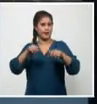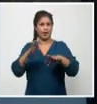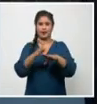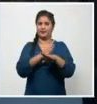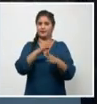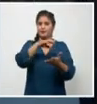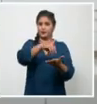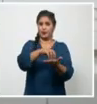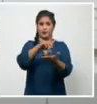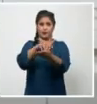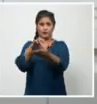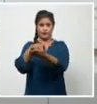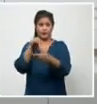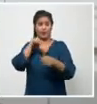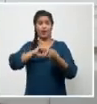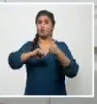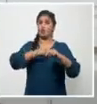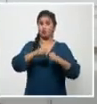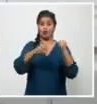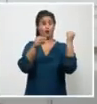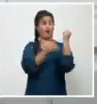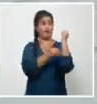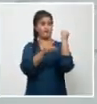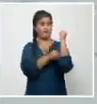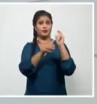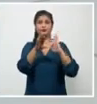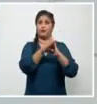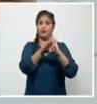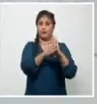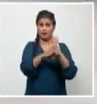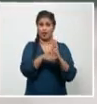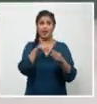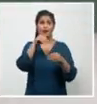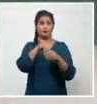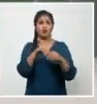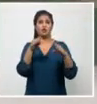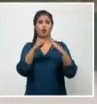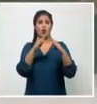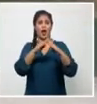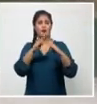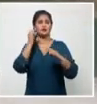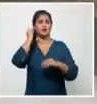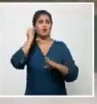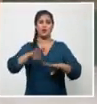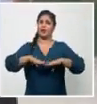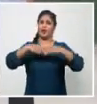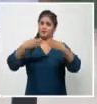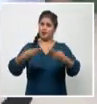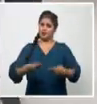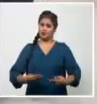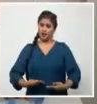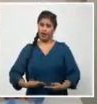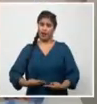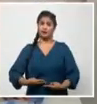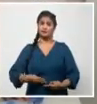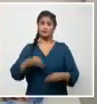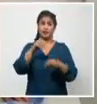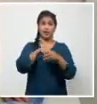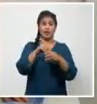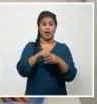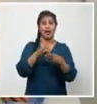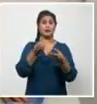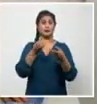el pejizaje y el control de focos, en hogares maternos de ancianos y de niños sin amparo familiar, así como en hospitales, casas de